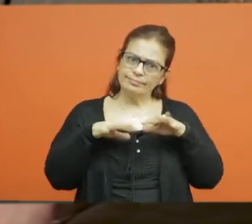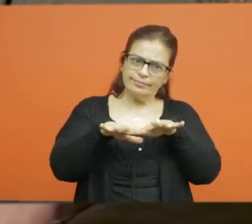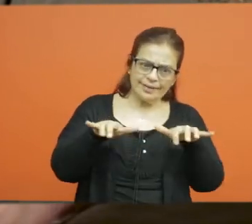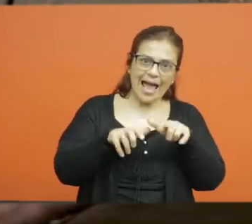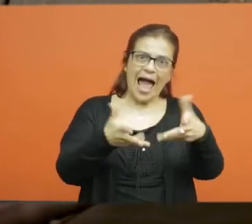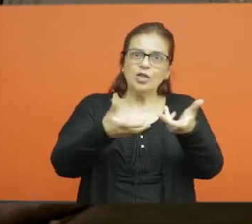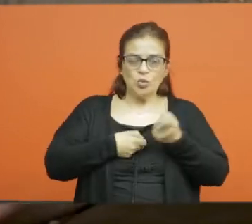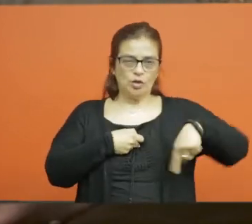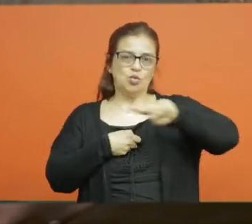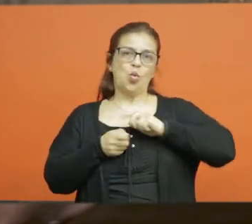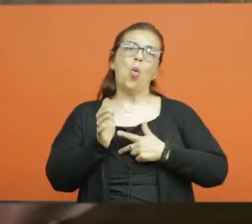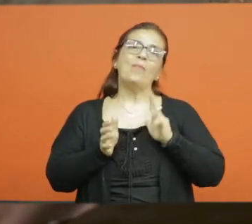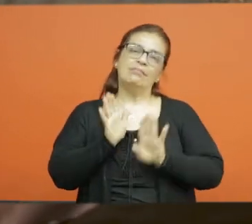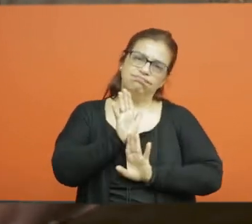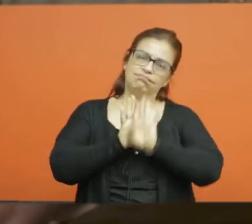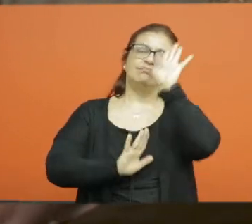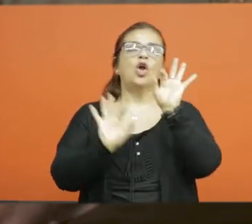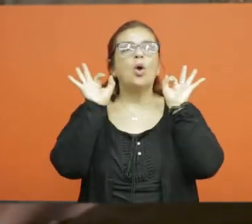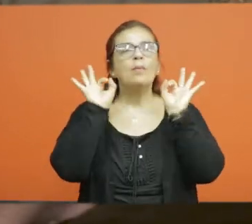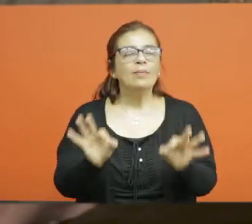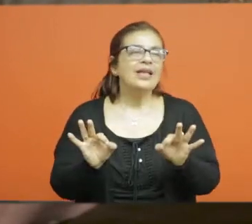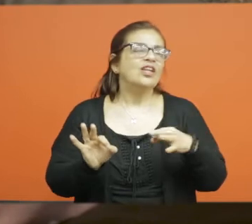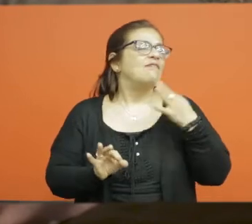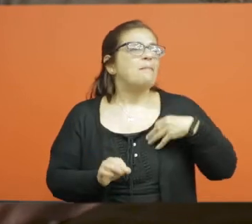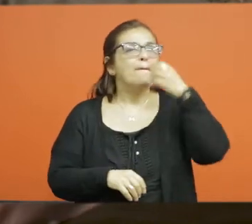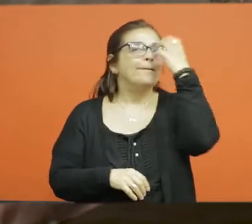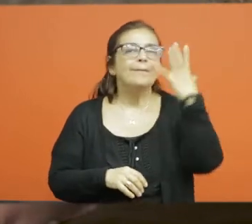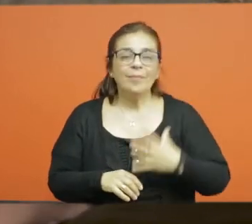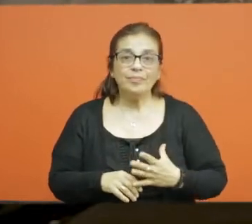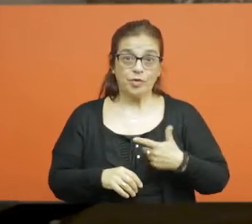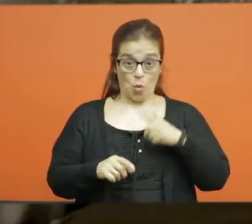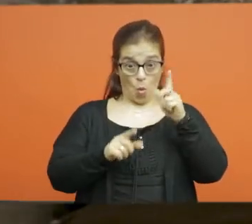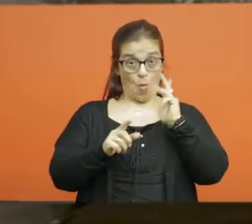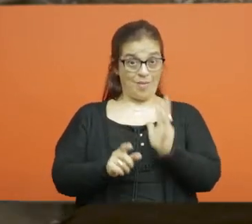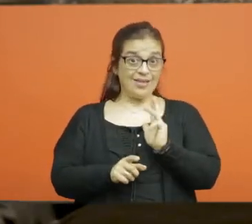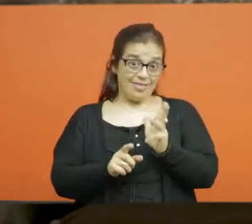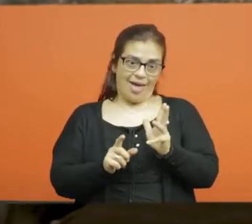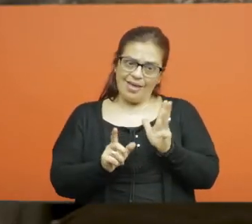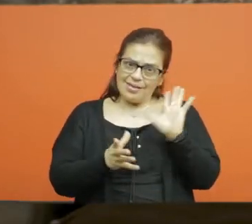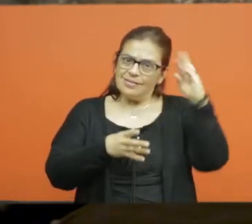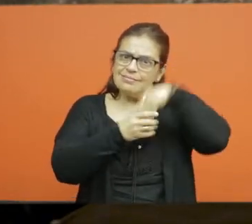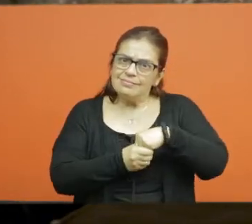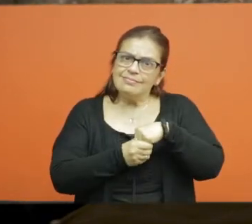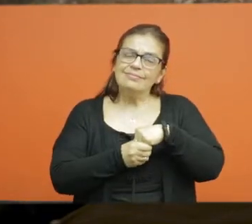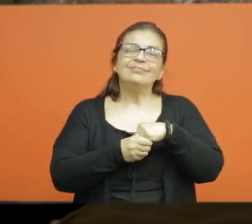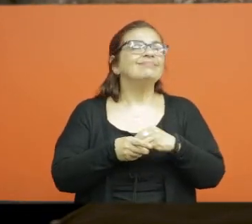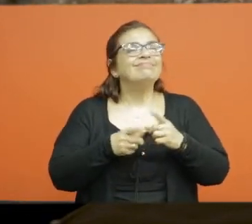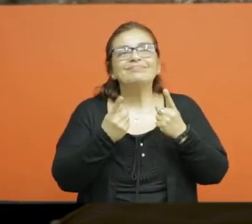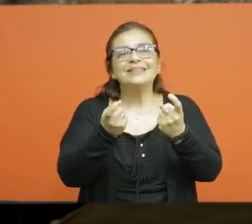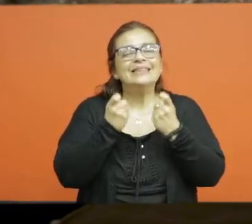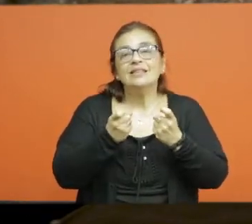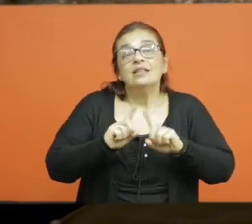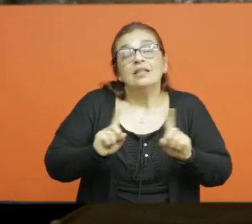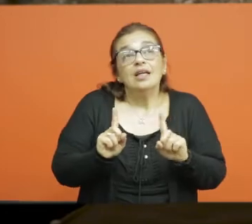plena. O sea, las humanidades tienen que estar advertidas de esto, porque si no van a contribuir a una forma más sofisticada de